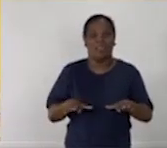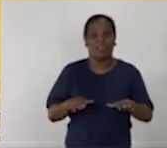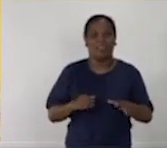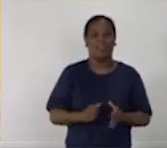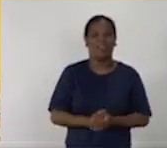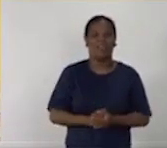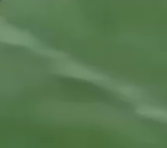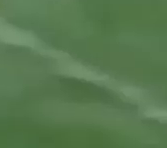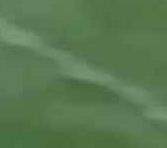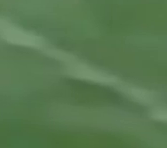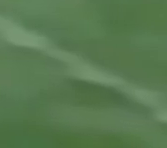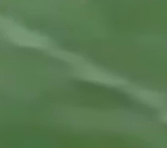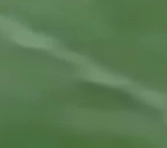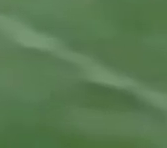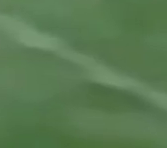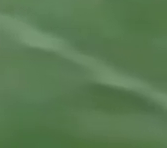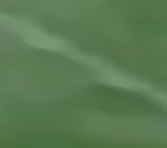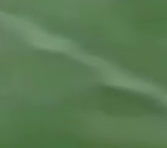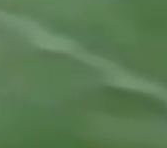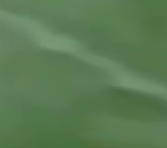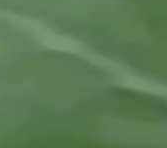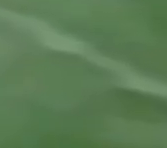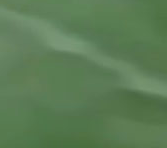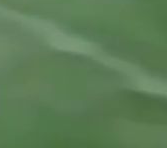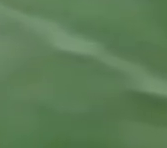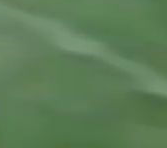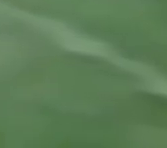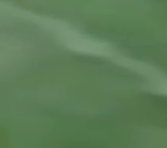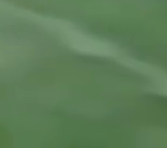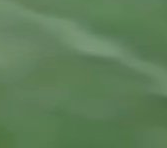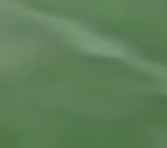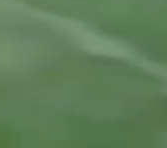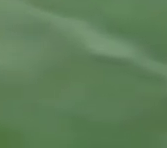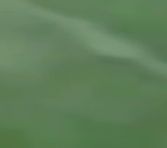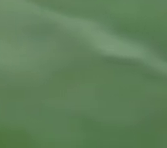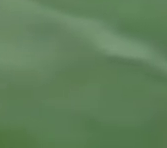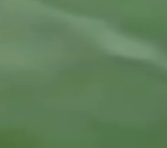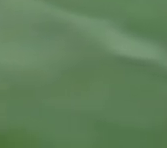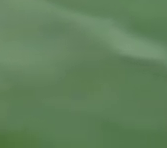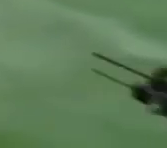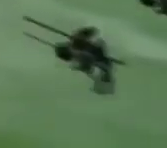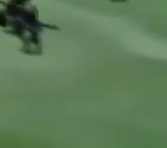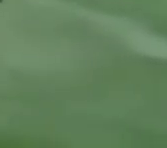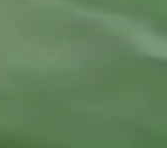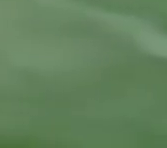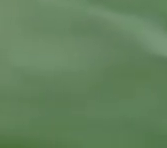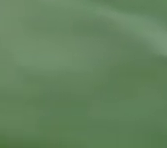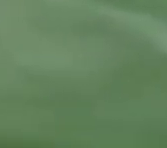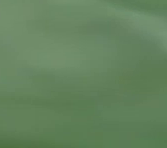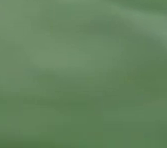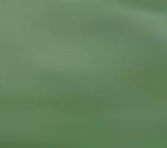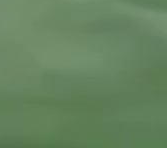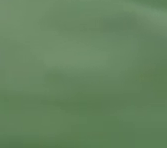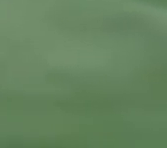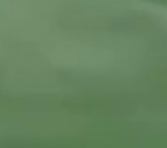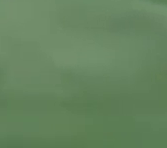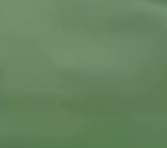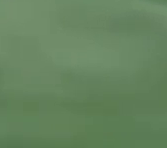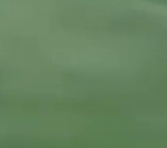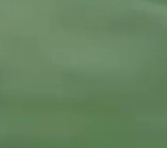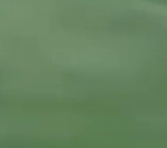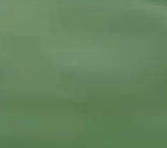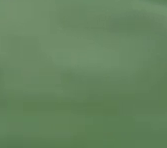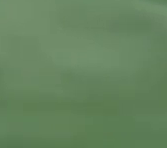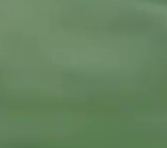quietecitos. El Batallón 3 de la Brigada Mercenaria inicia una contraofensiva, pero las heroicas milicias